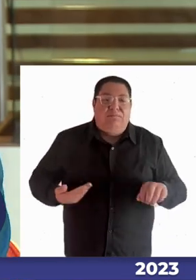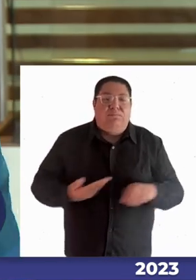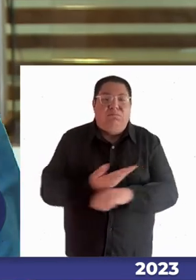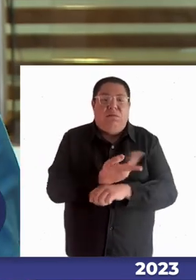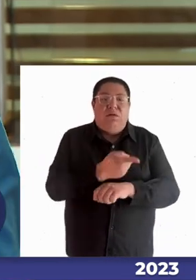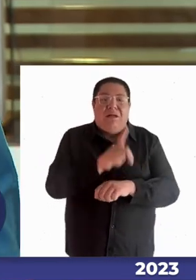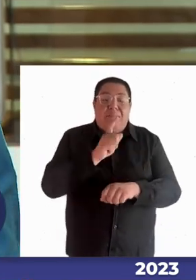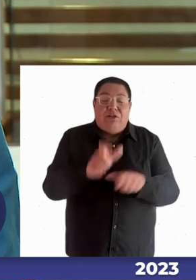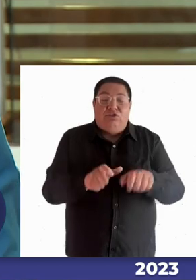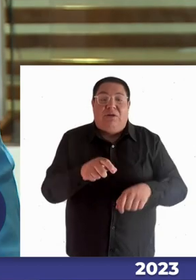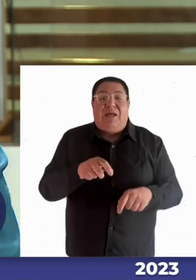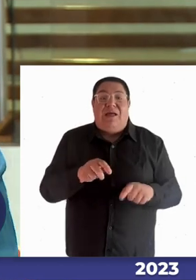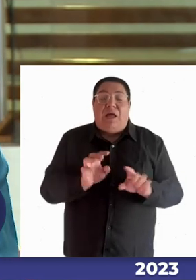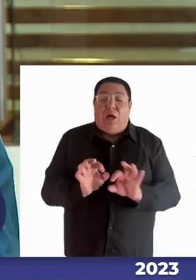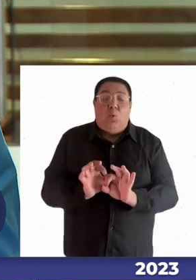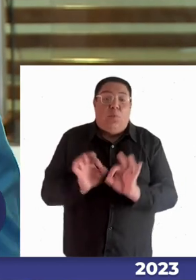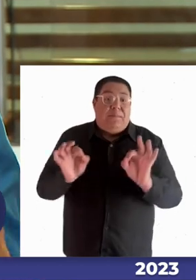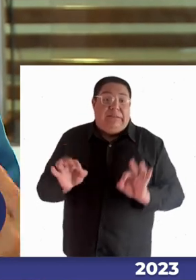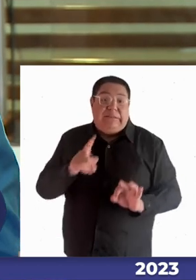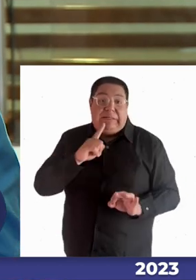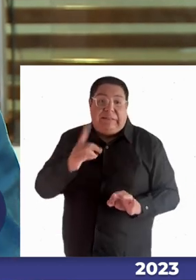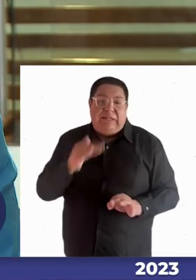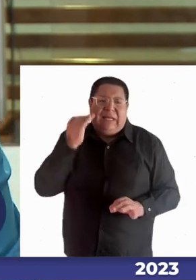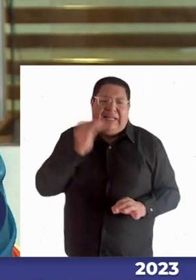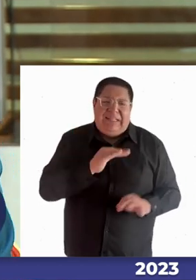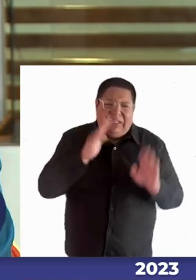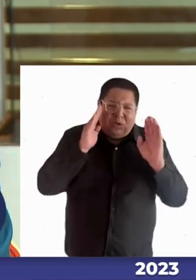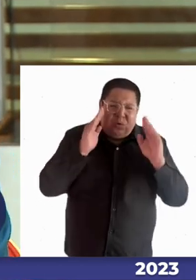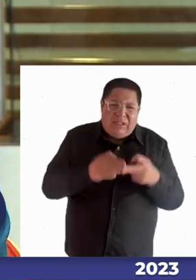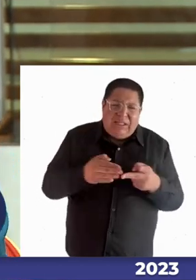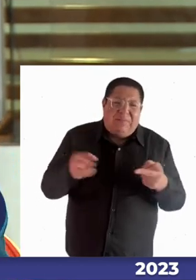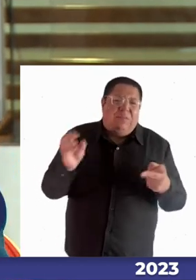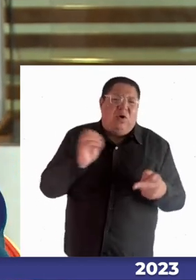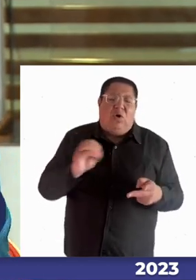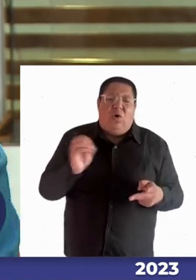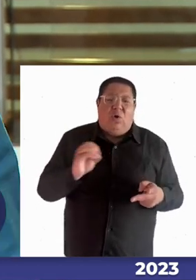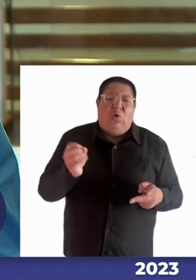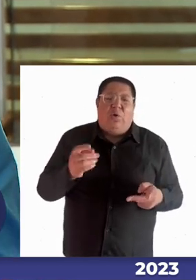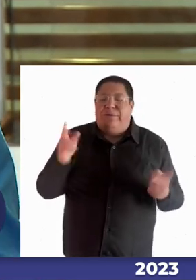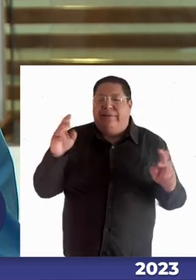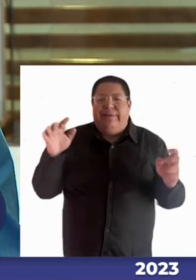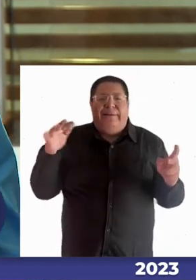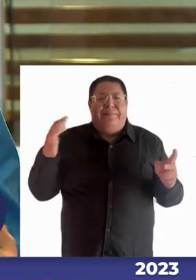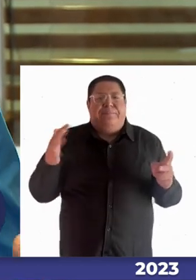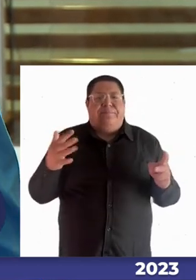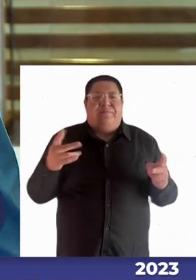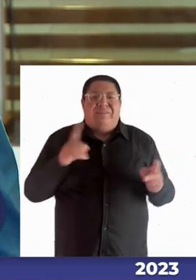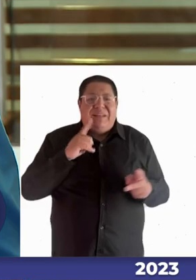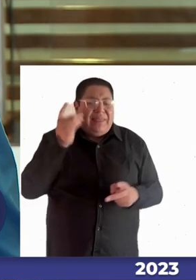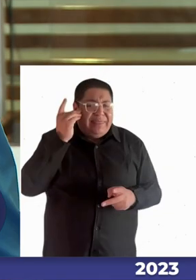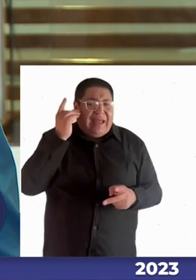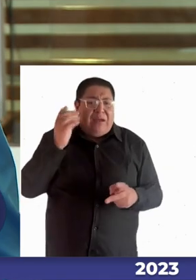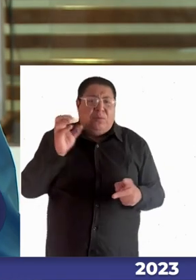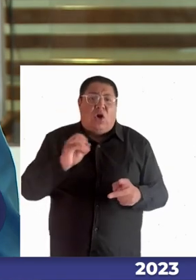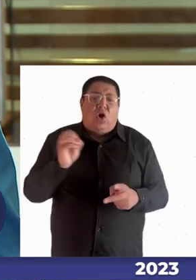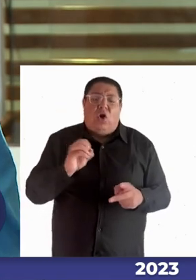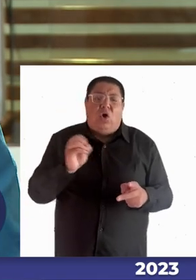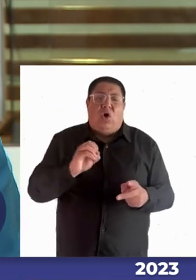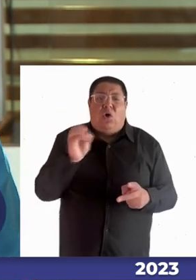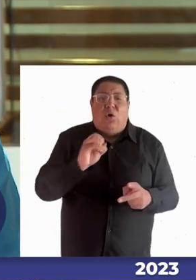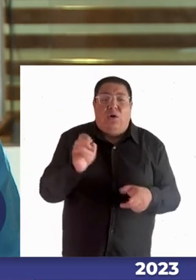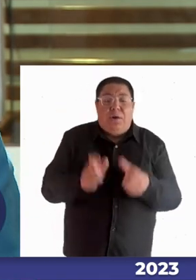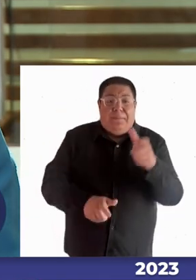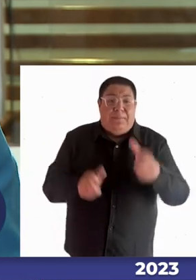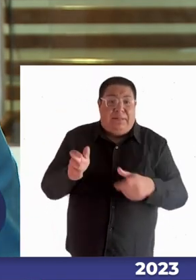especiales sobre todo niños con autismo con tema de síndrome de Down o incluso personas con